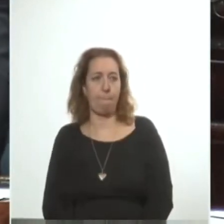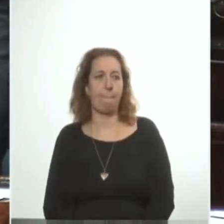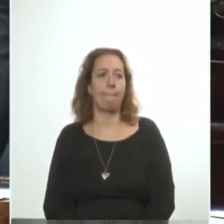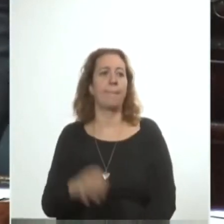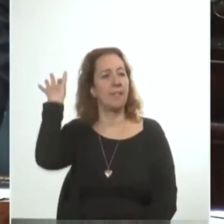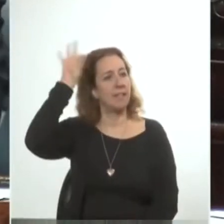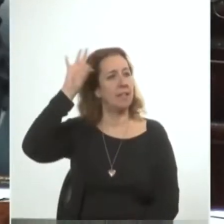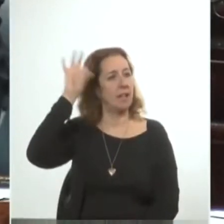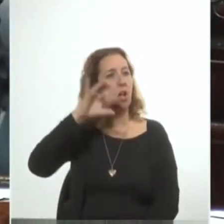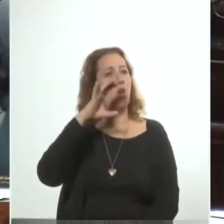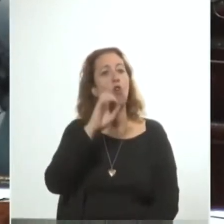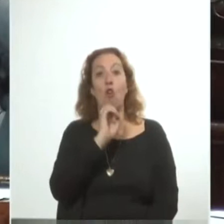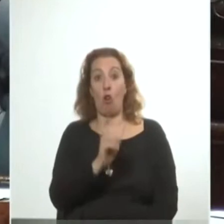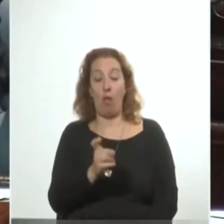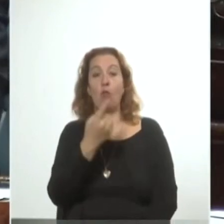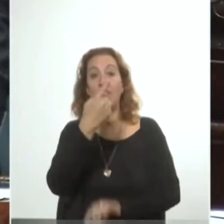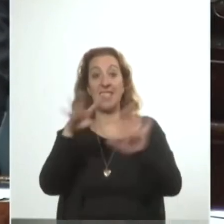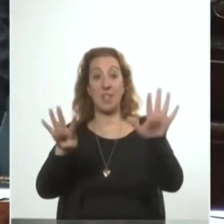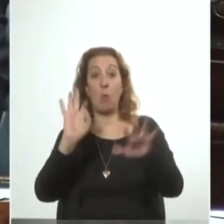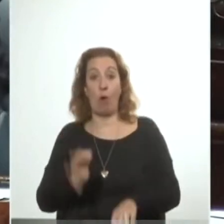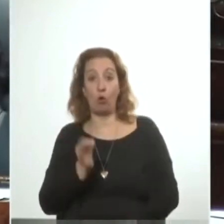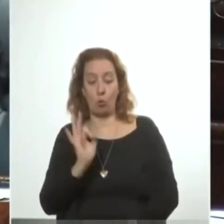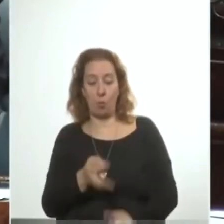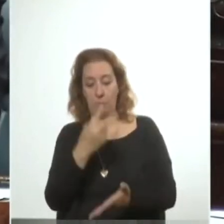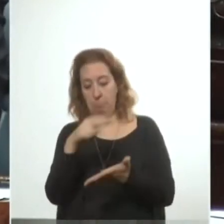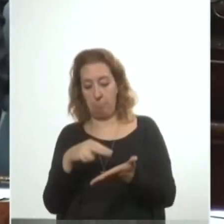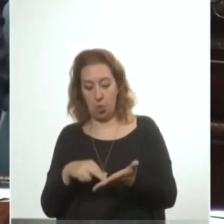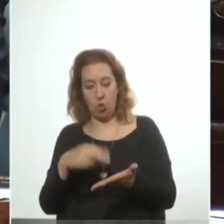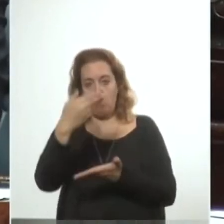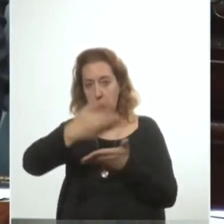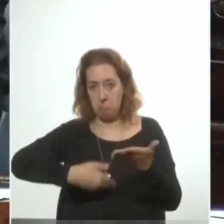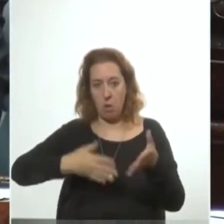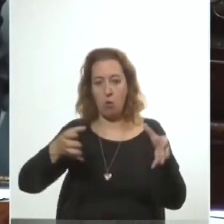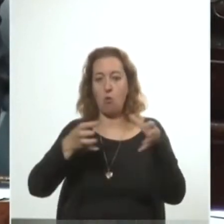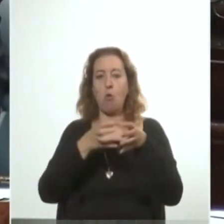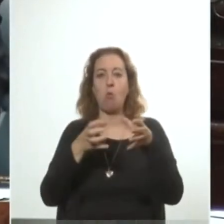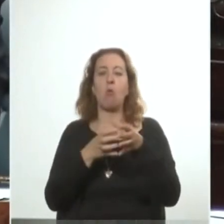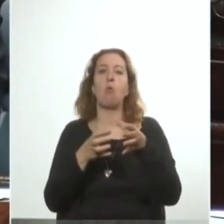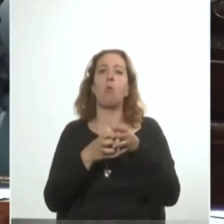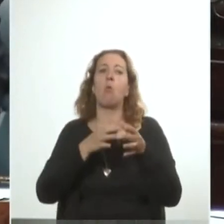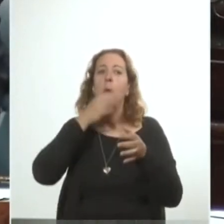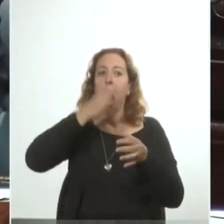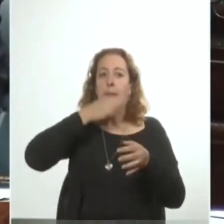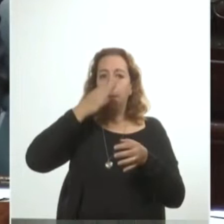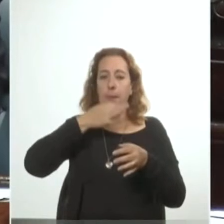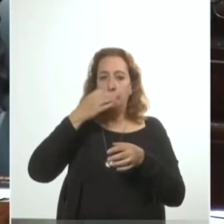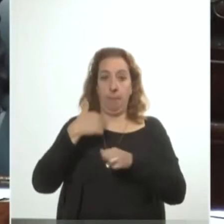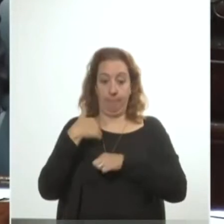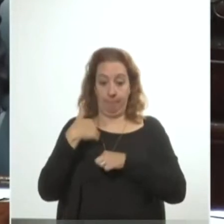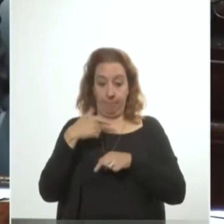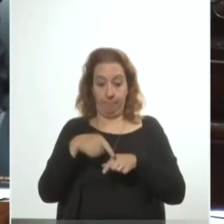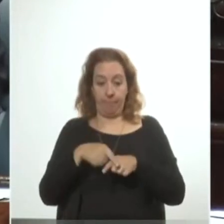Amícar Vázquez con sellos el 19 de octubre leyó en Cámara un documento militar donde los mandos expresaban El